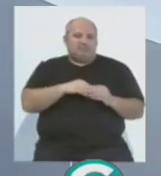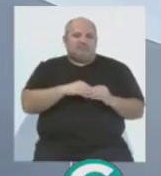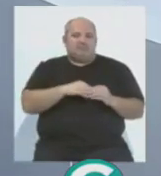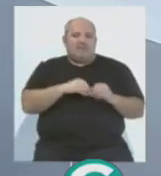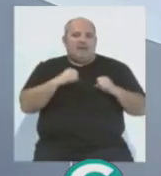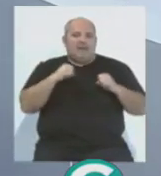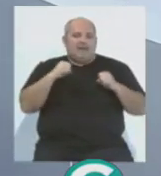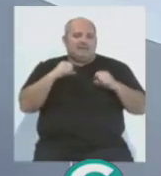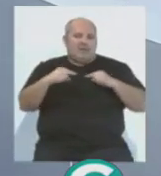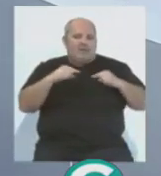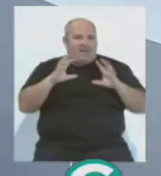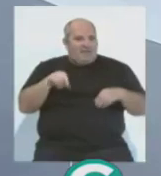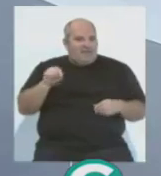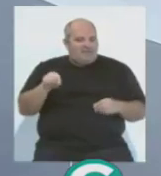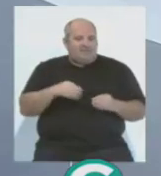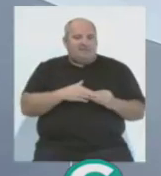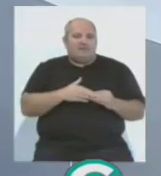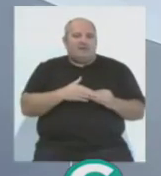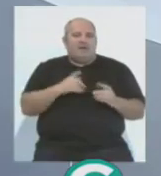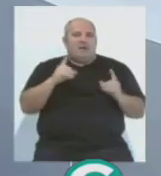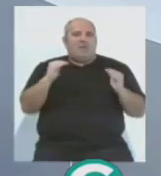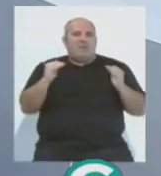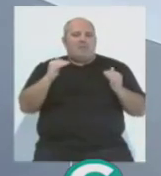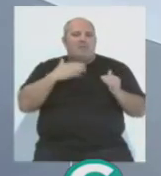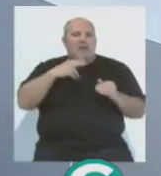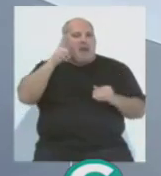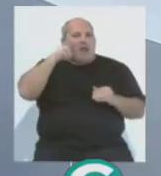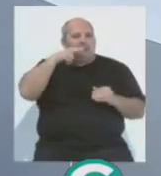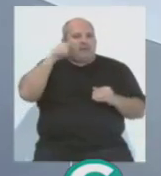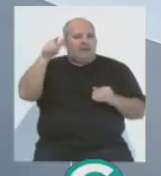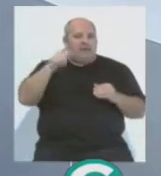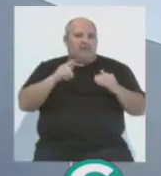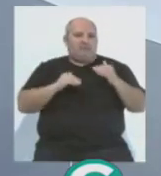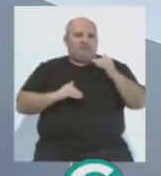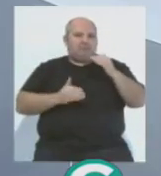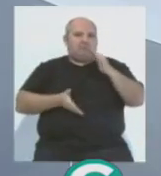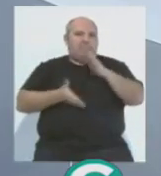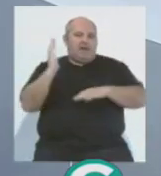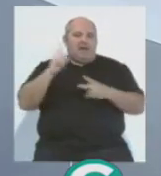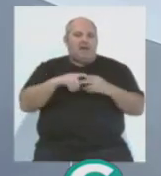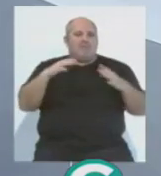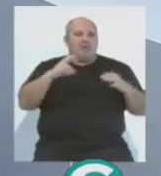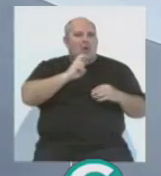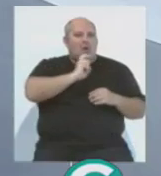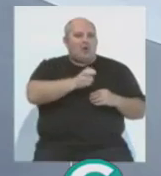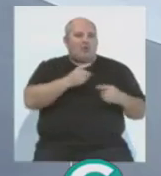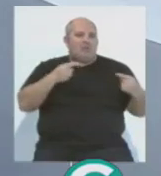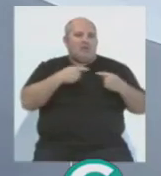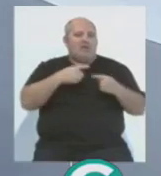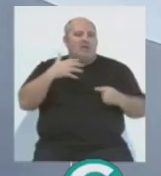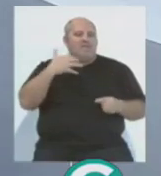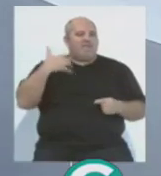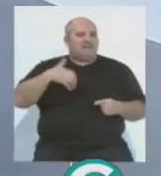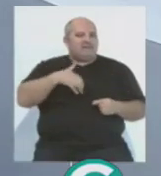Álvaro Cervera al Cádiz, ese momento en Alicante con ese ascenso, aquel partido frente al